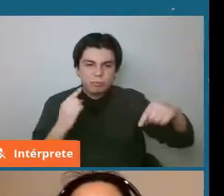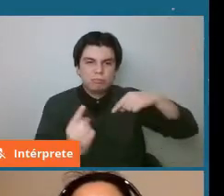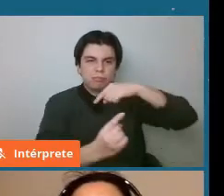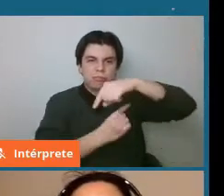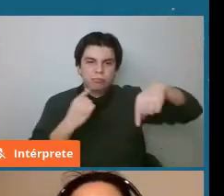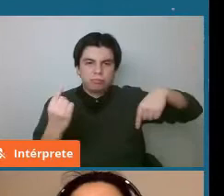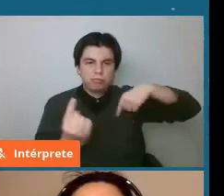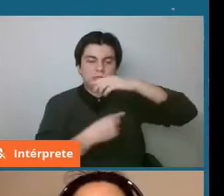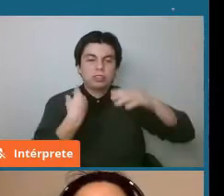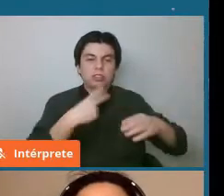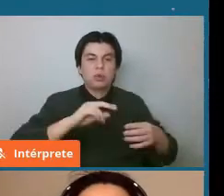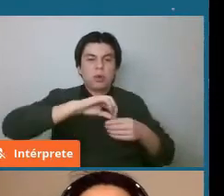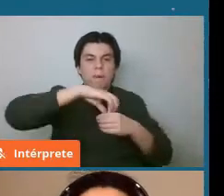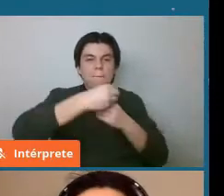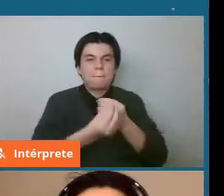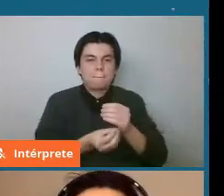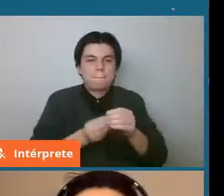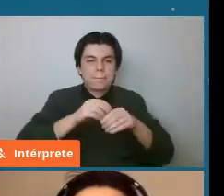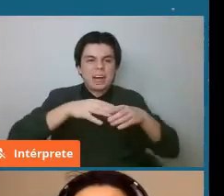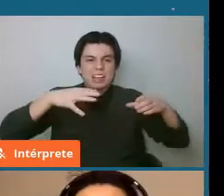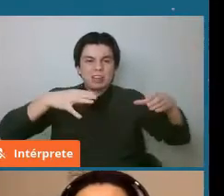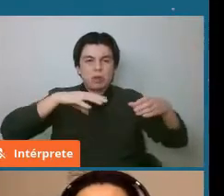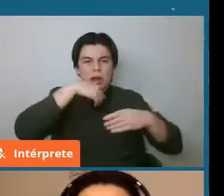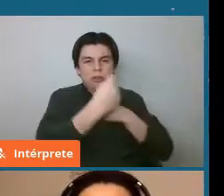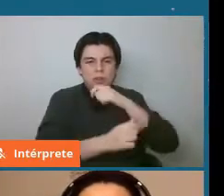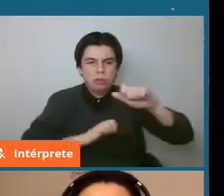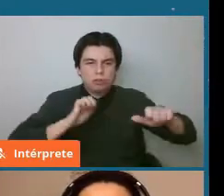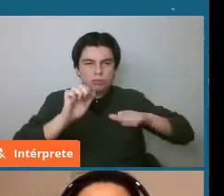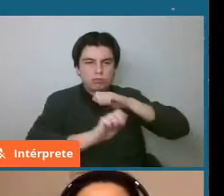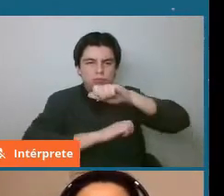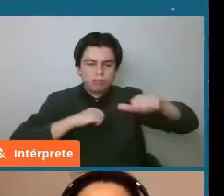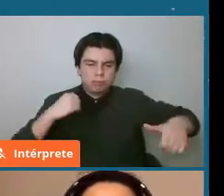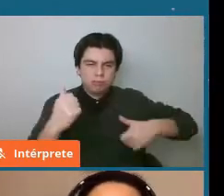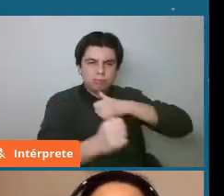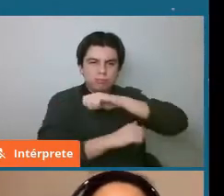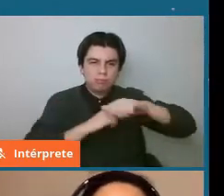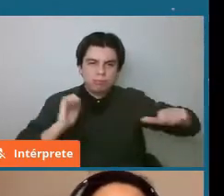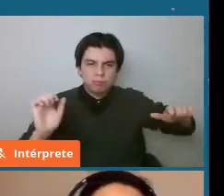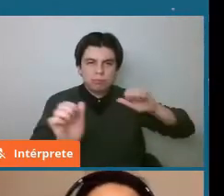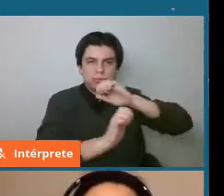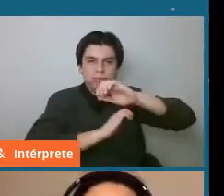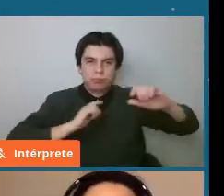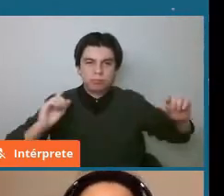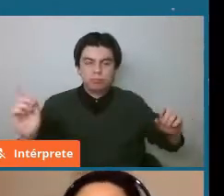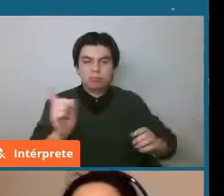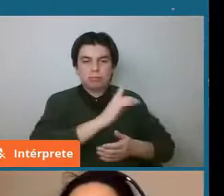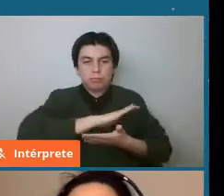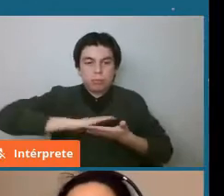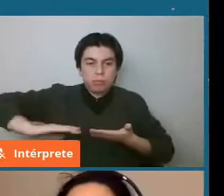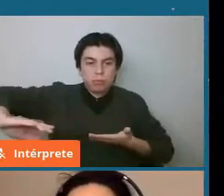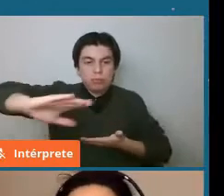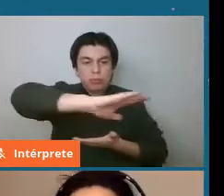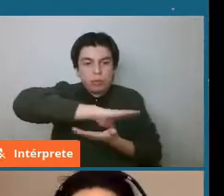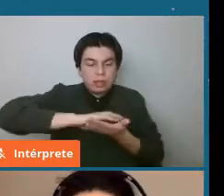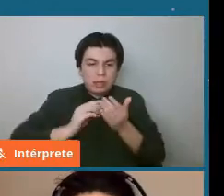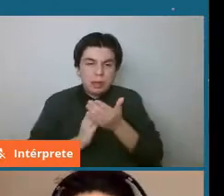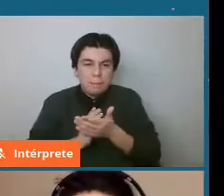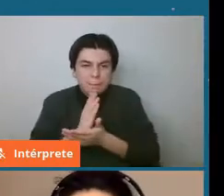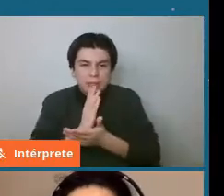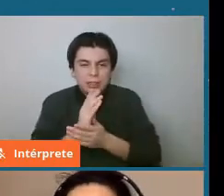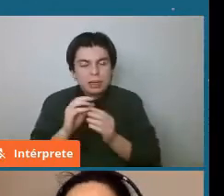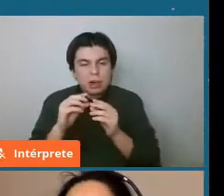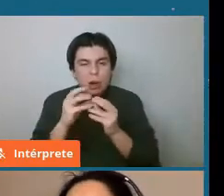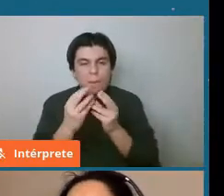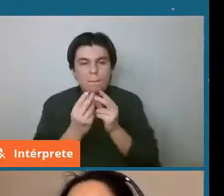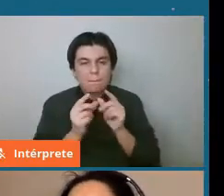para ir generando lo que llamamos nosotros las unidades primordiales de formación de planetas que le llamamos planetesimales o planetésimos.